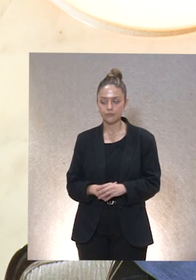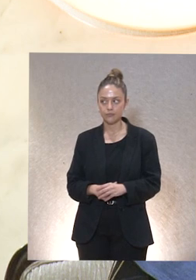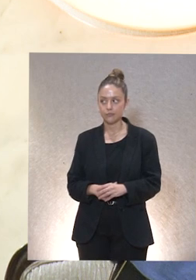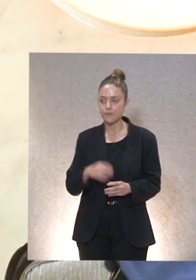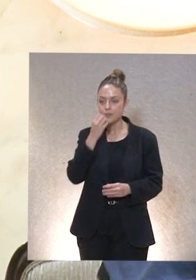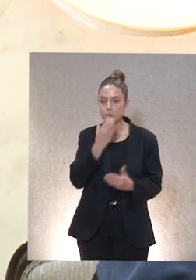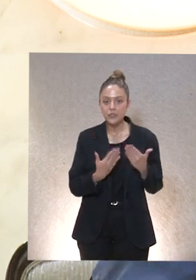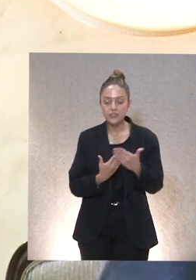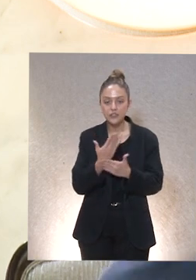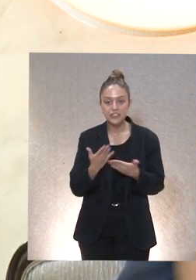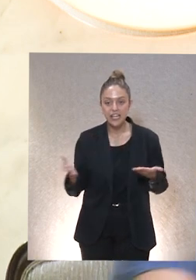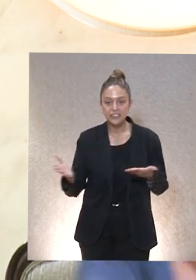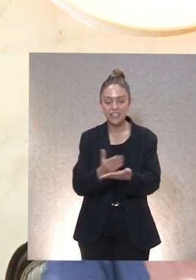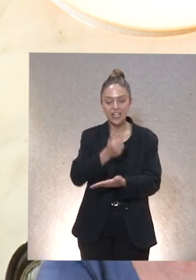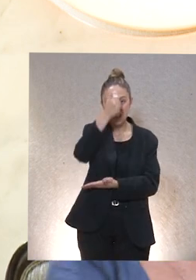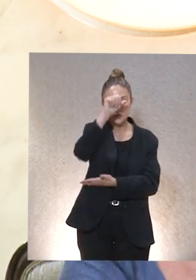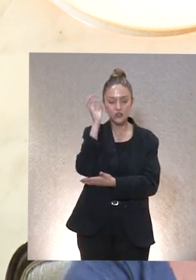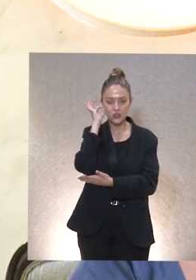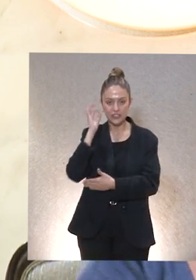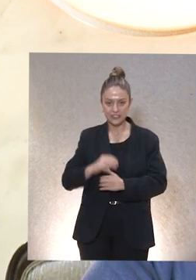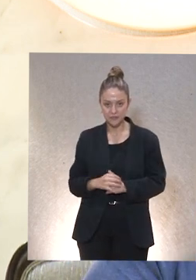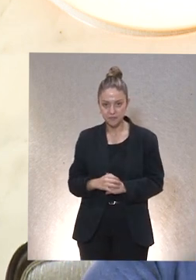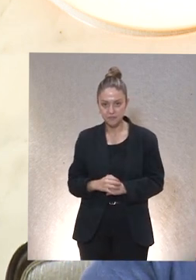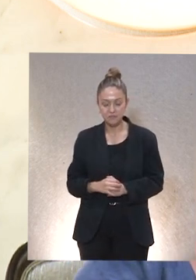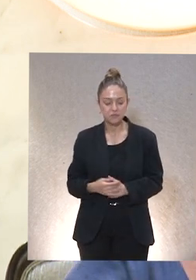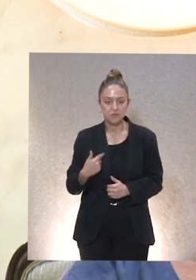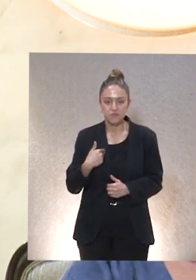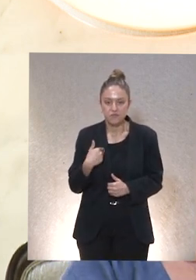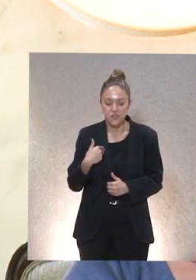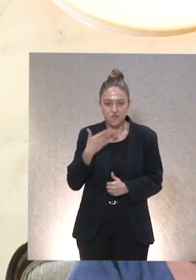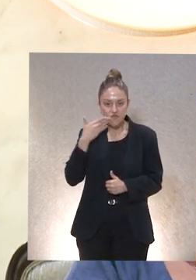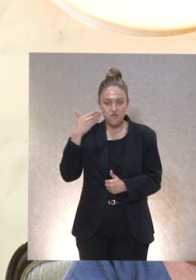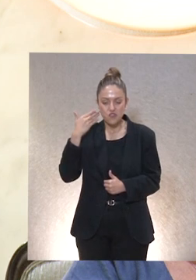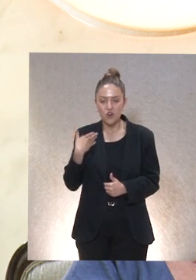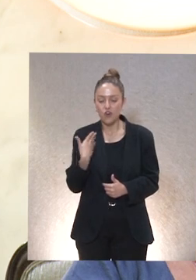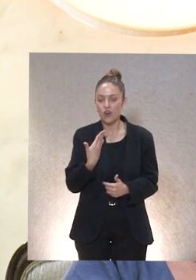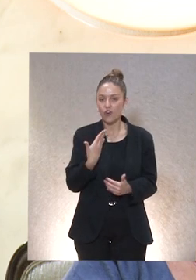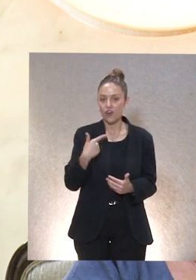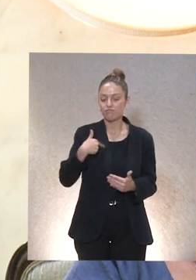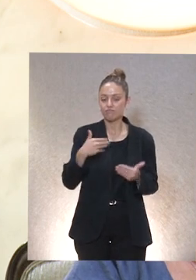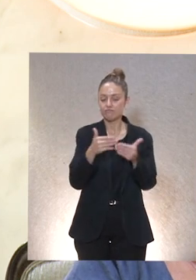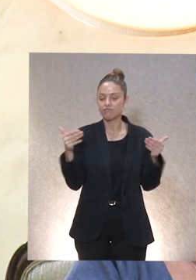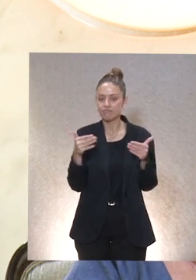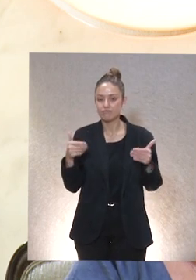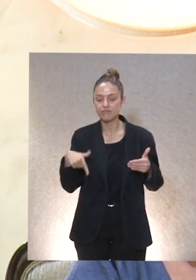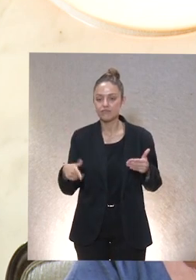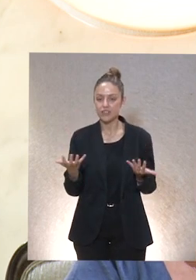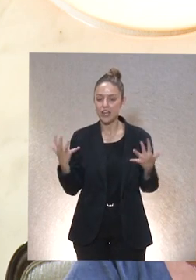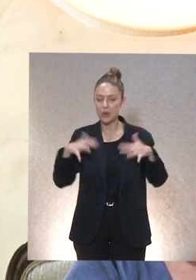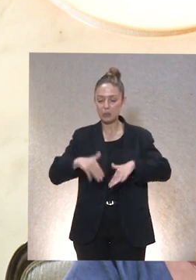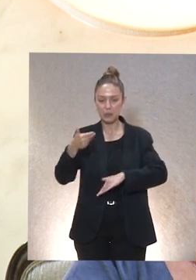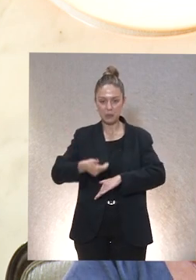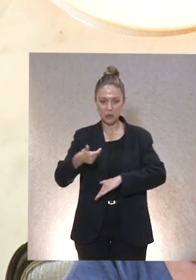buenos días a todos y todas es un gran honor para mí saludaros en este día en torno a un encuentro tan